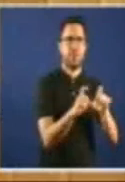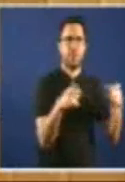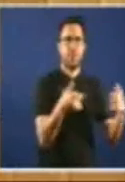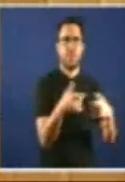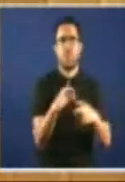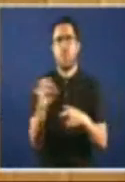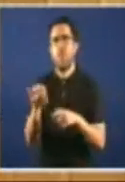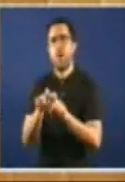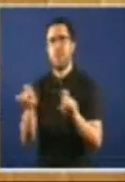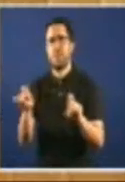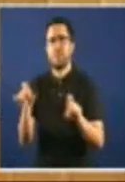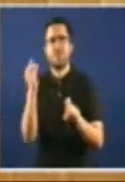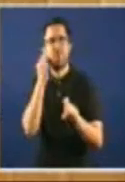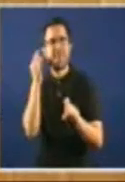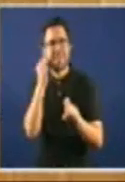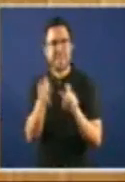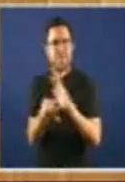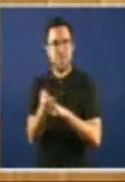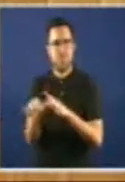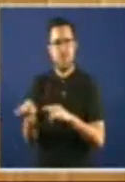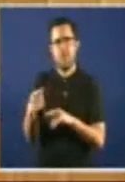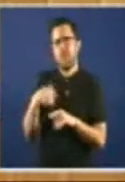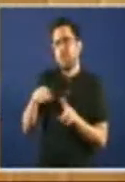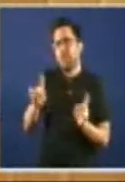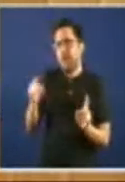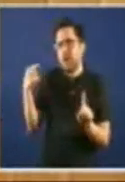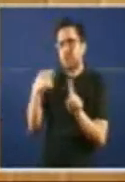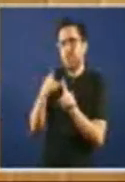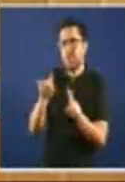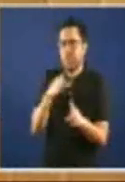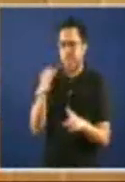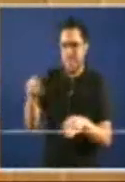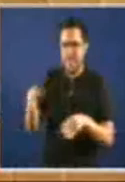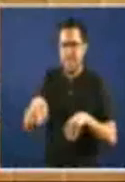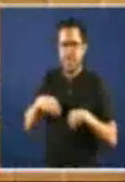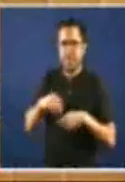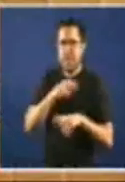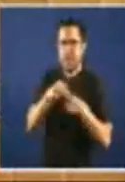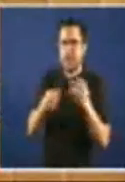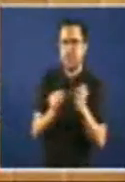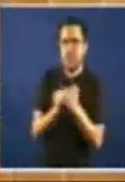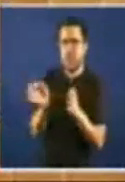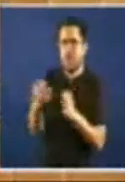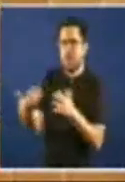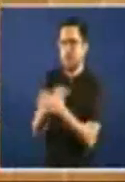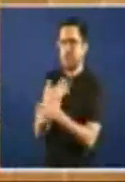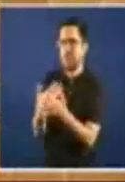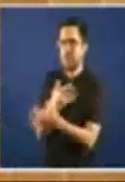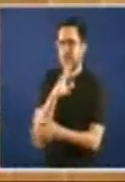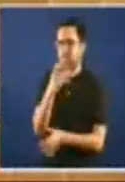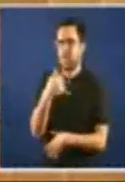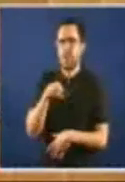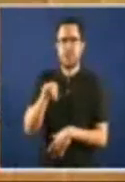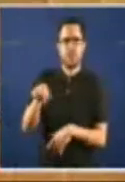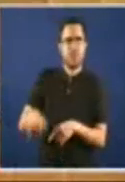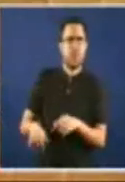xunta De Galiza Se non Tendrían Aceptada Esta emenda O se non Expliquen Como van Porque isto Vai ser Como